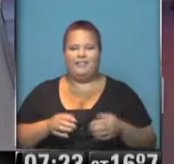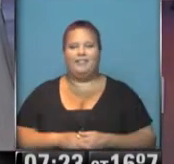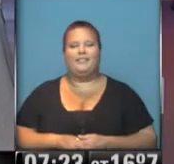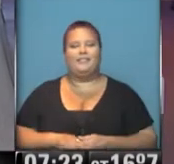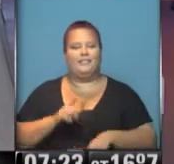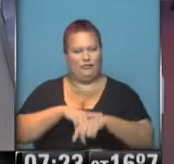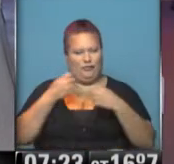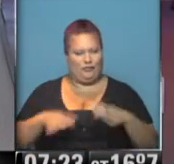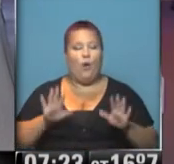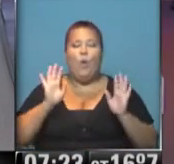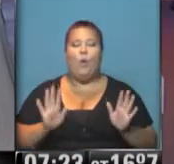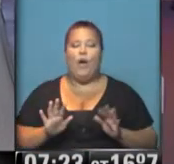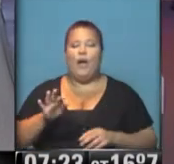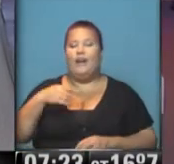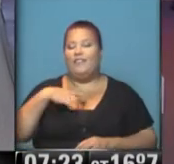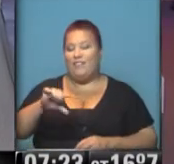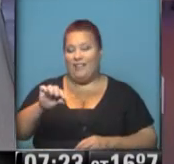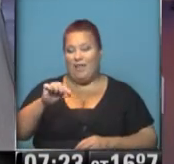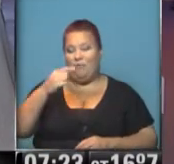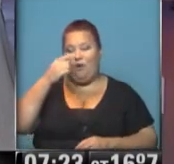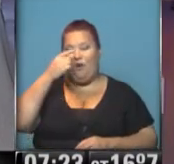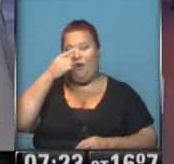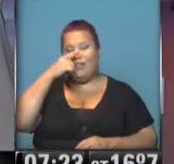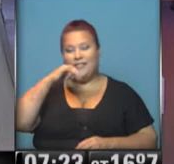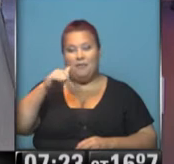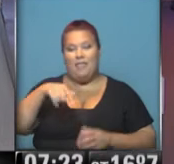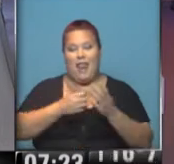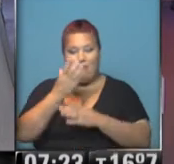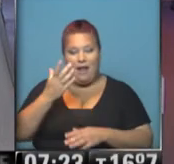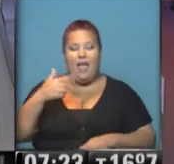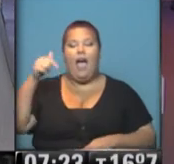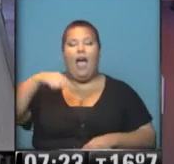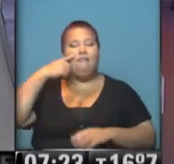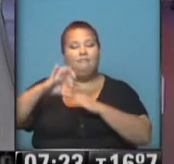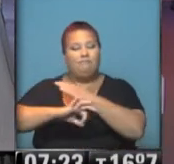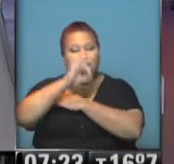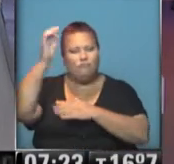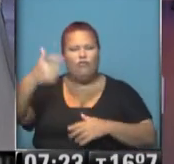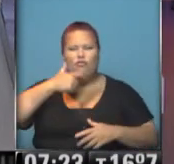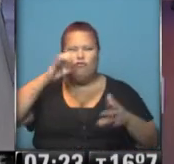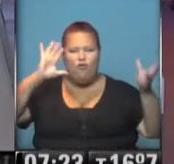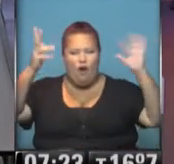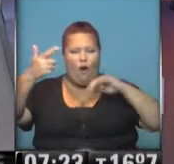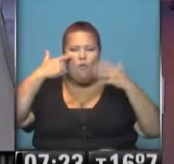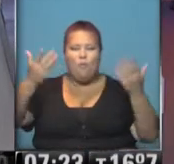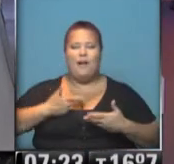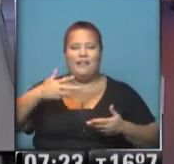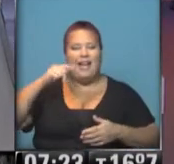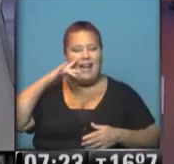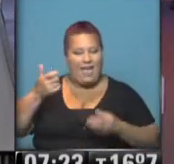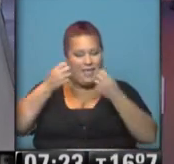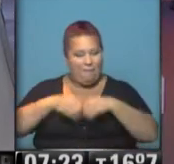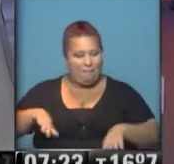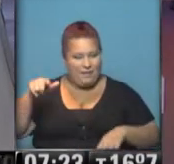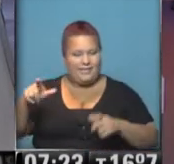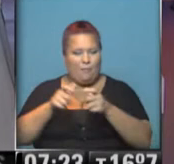tiempo. A ver. Bueno, 23 minutos pasaron de las 7 de la mañana, recién veíamos el amanecer con el cielo rojo, nos mostraba Nadia al inicio